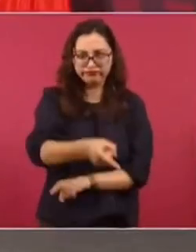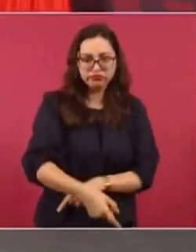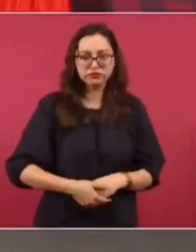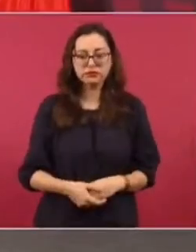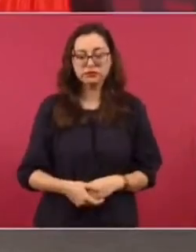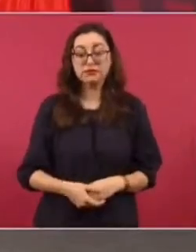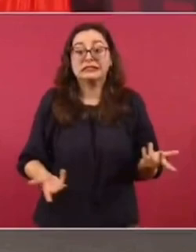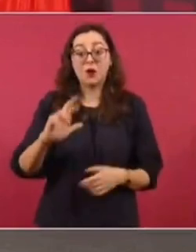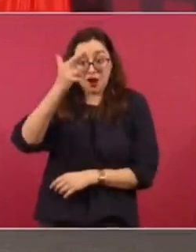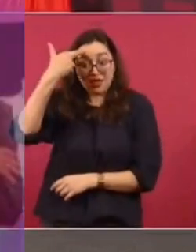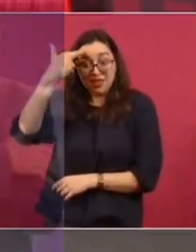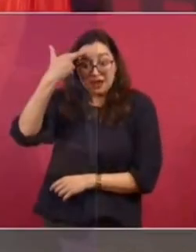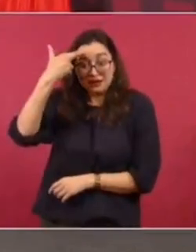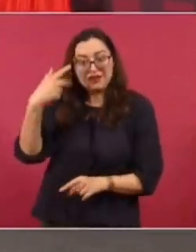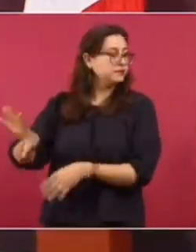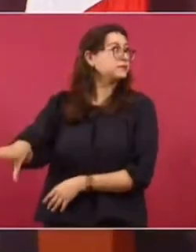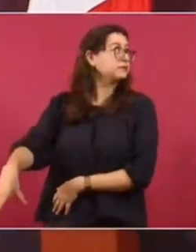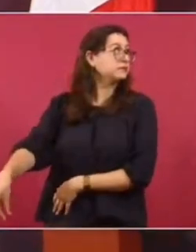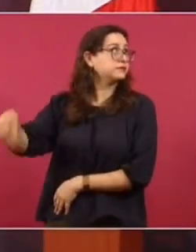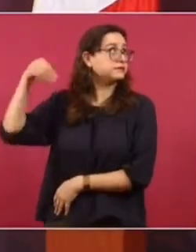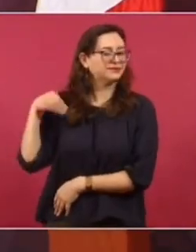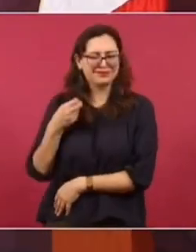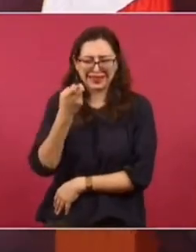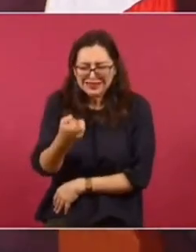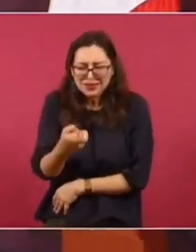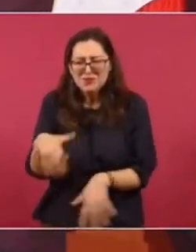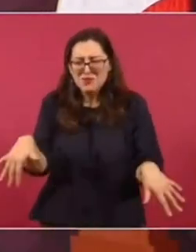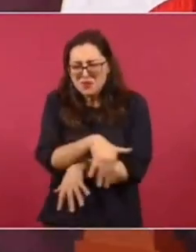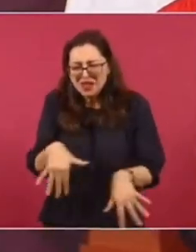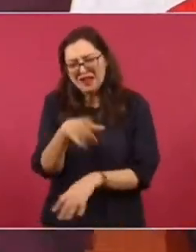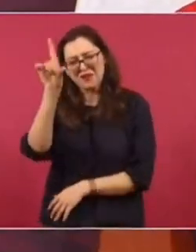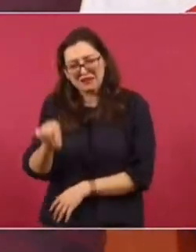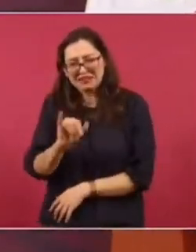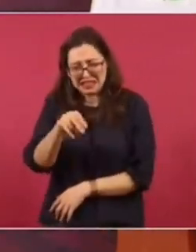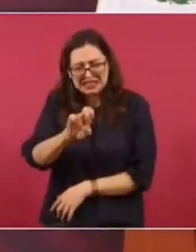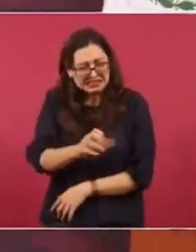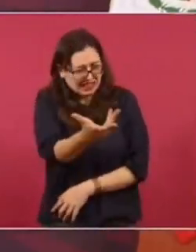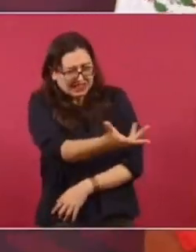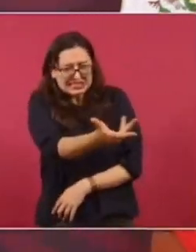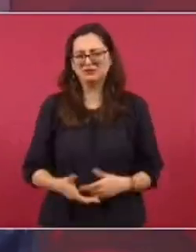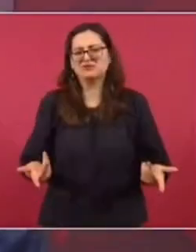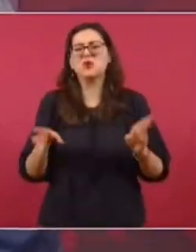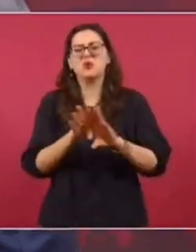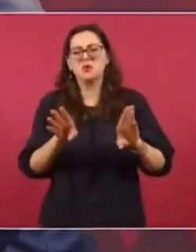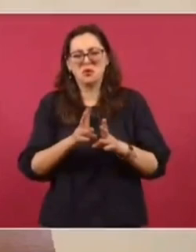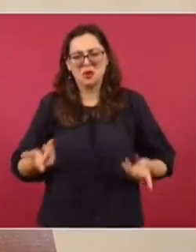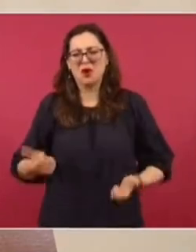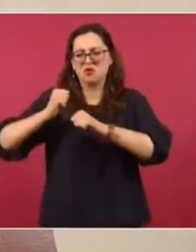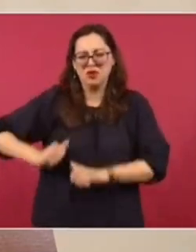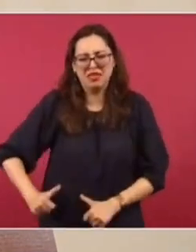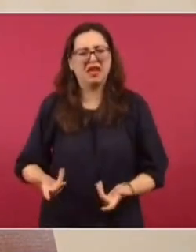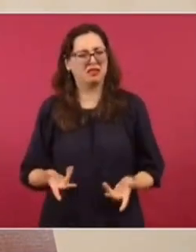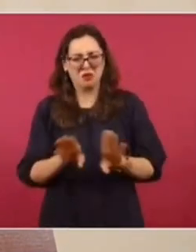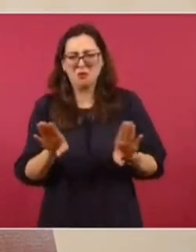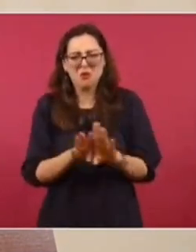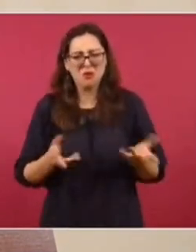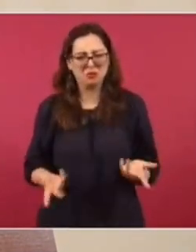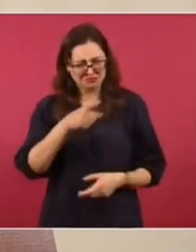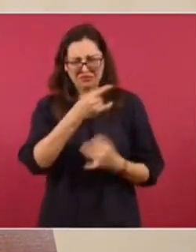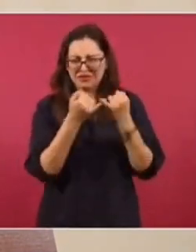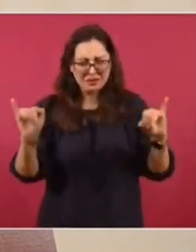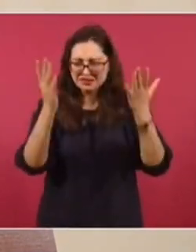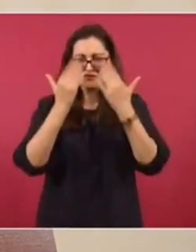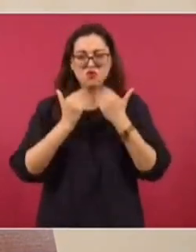Pero todo esto, convenido con ellos. ¿Qué, qué, este, autoridad, moral, qué independencia? Lorenzo Córdoba y